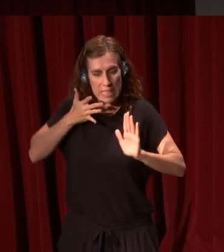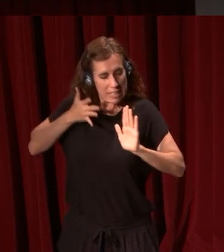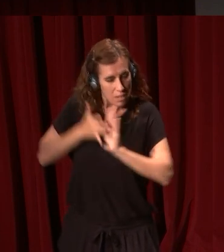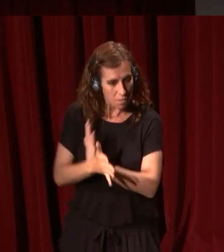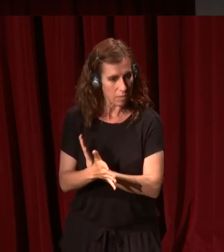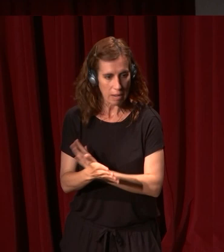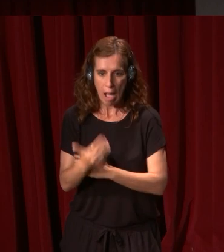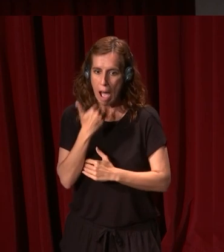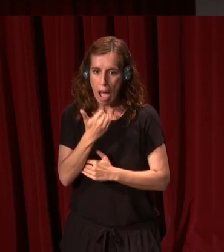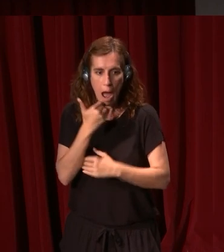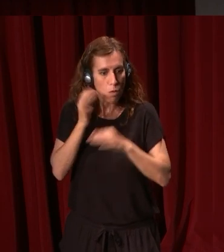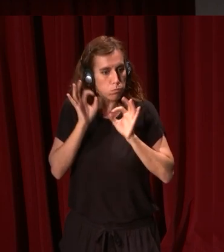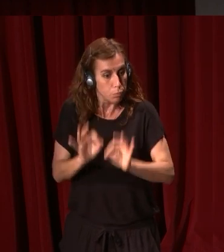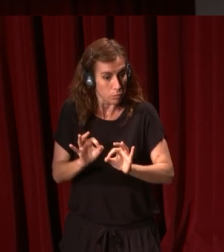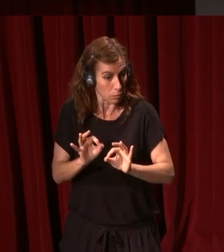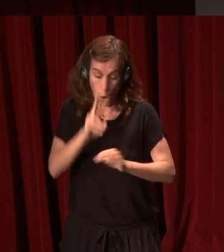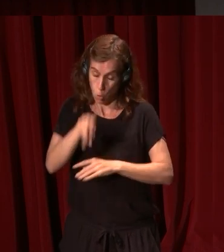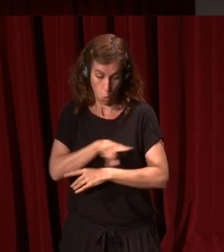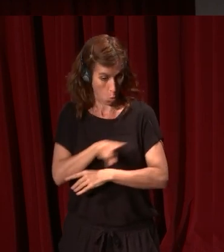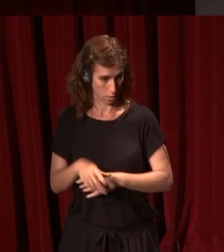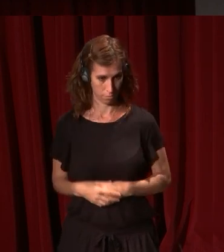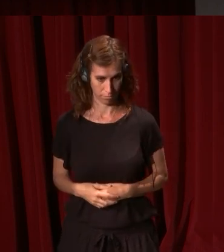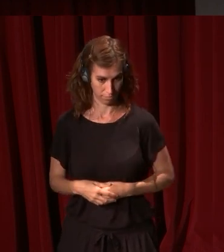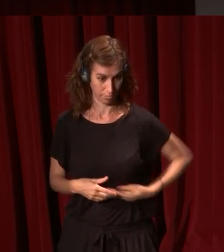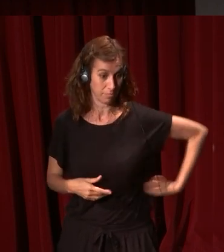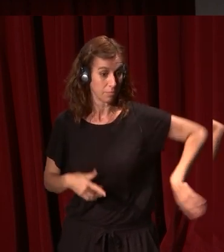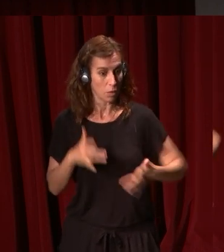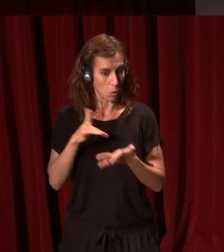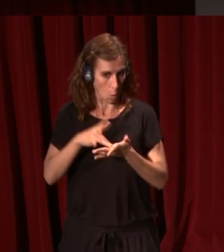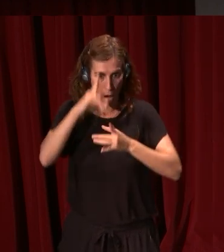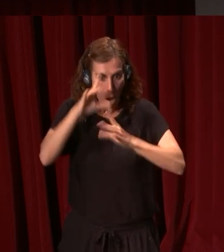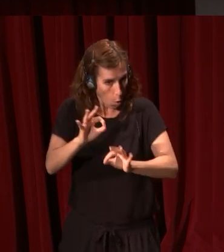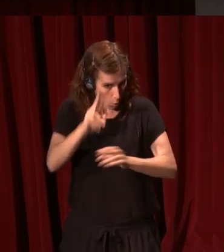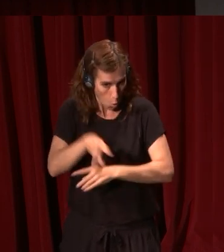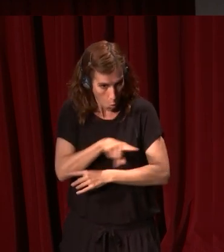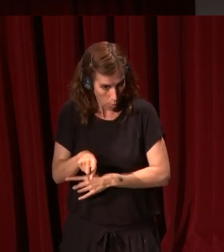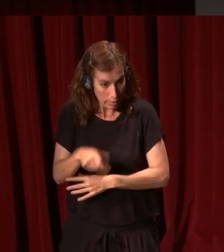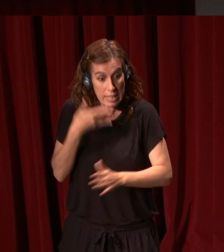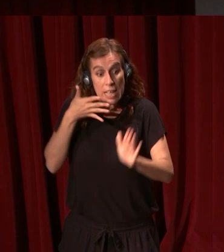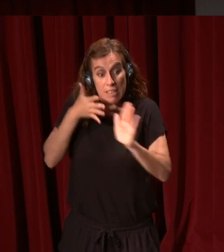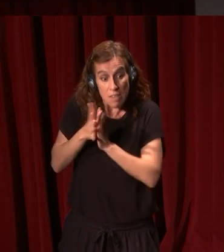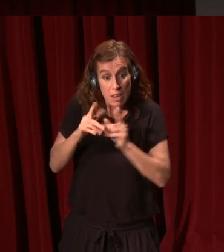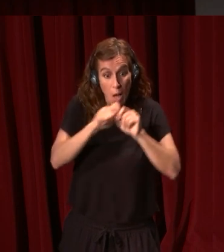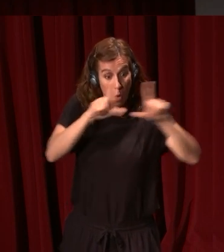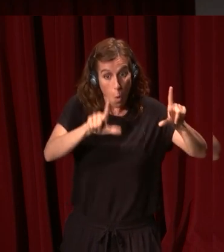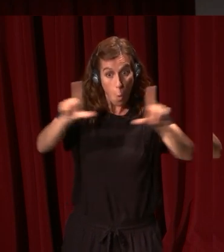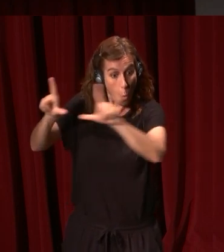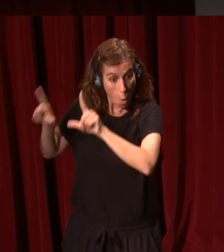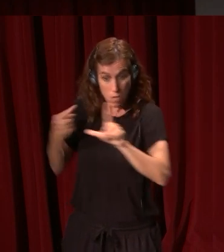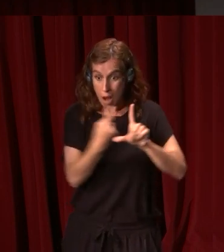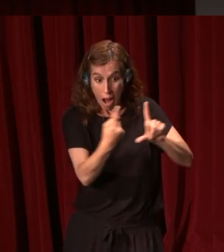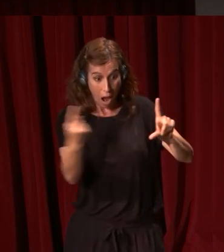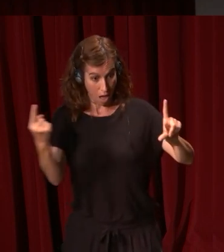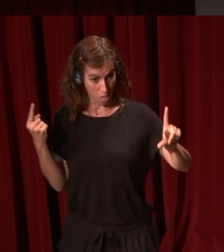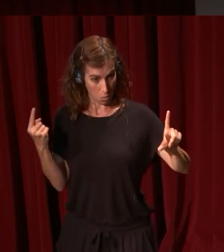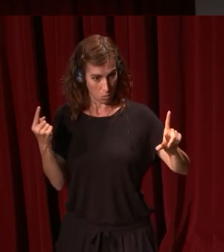algo incuestionable, ¿no? Y no es así, quizás, obviamente, no es así. El significado de los cuadros, la manera en la que